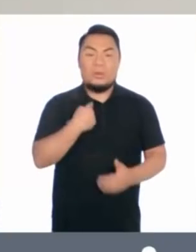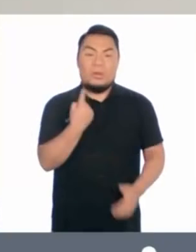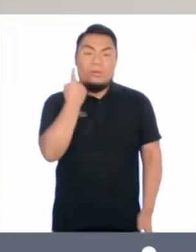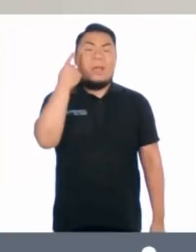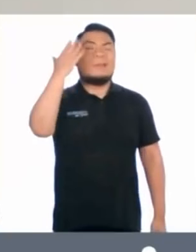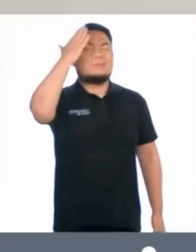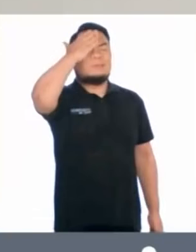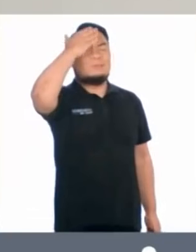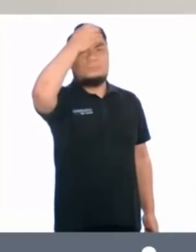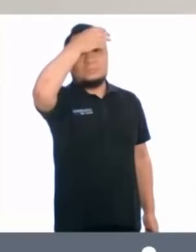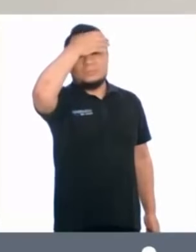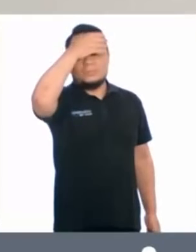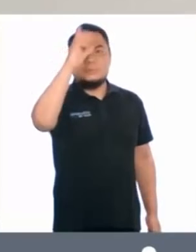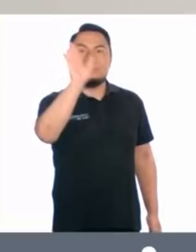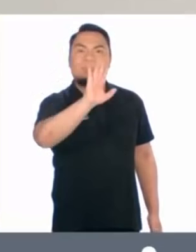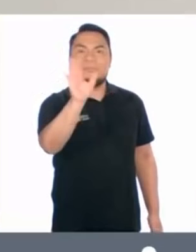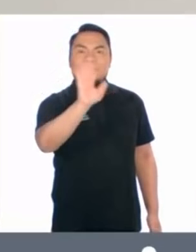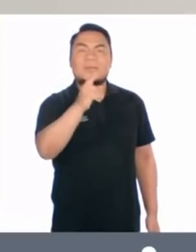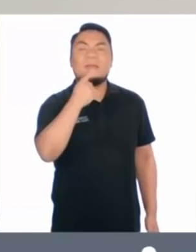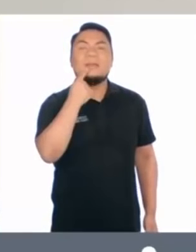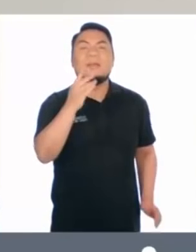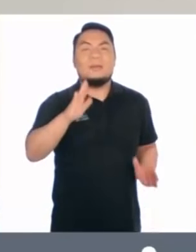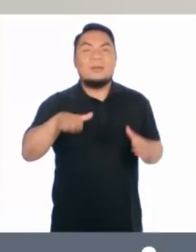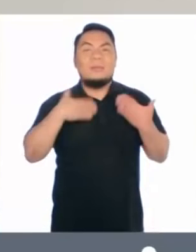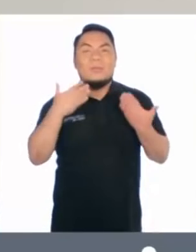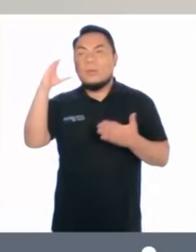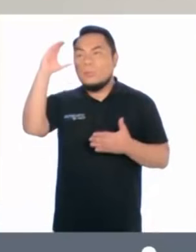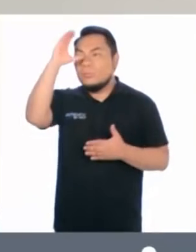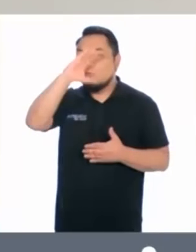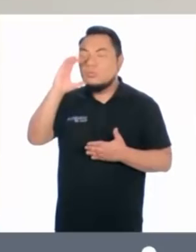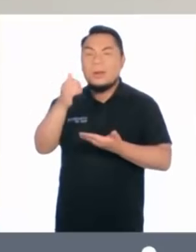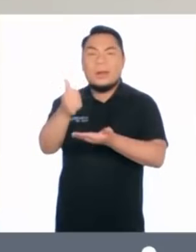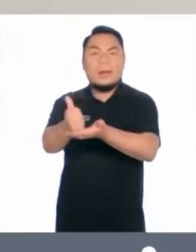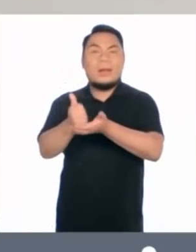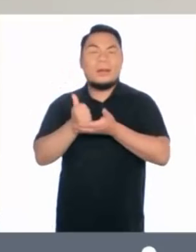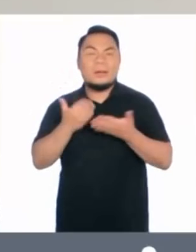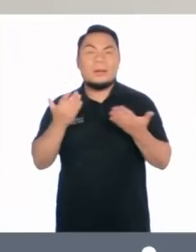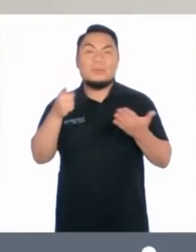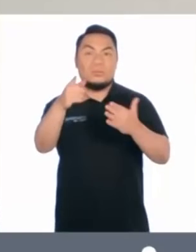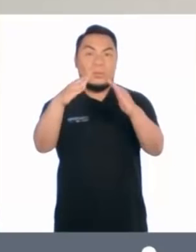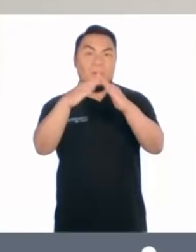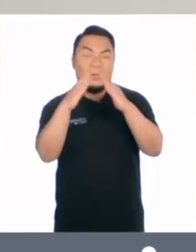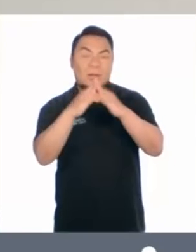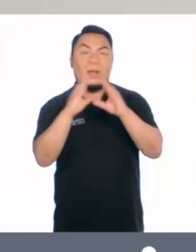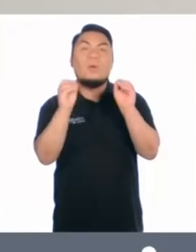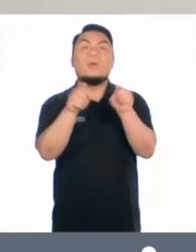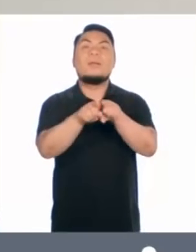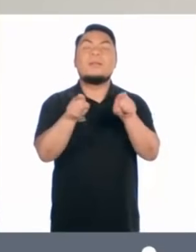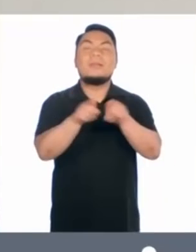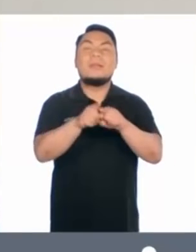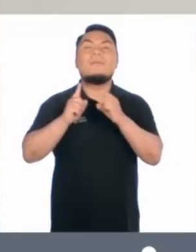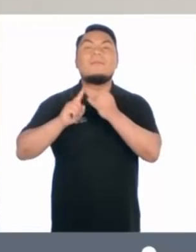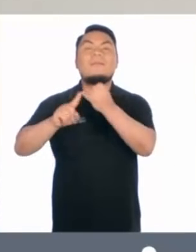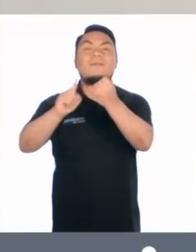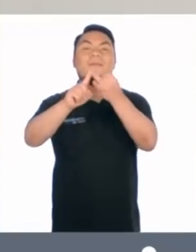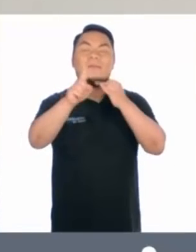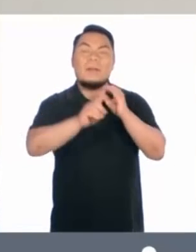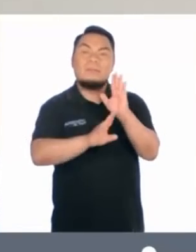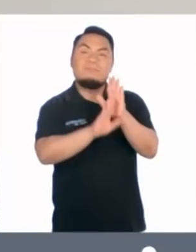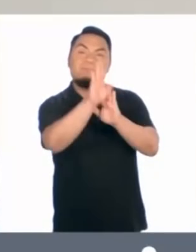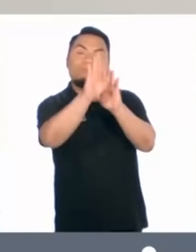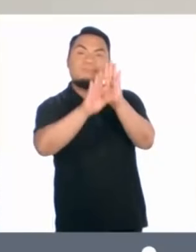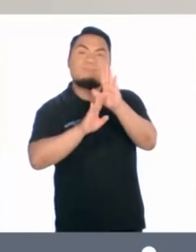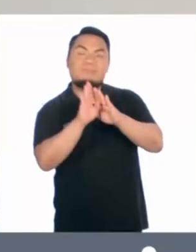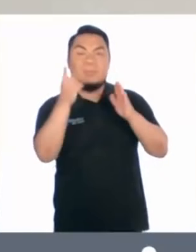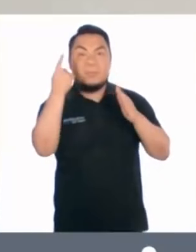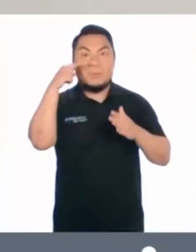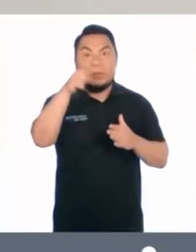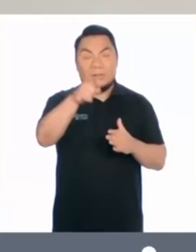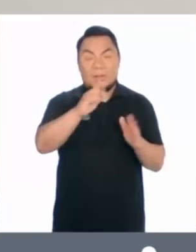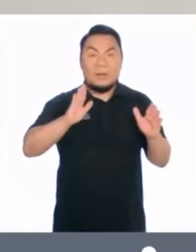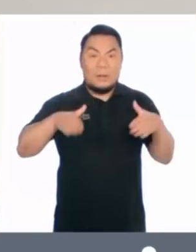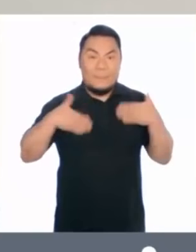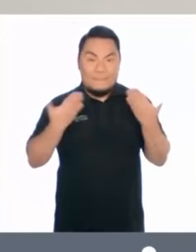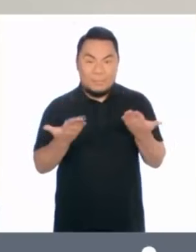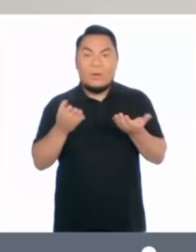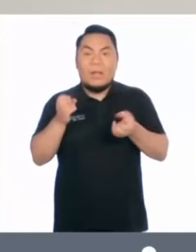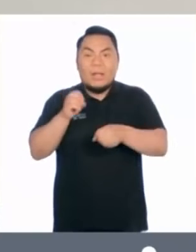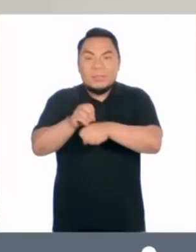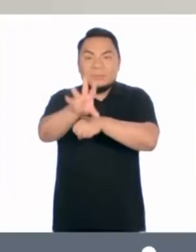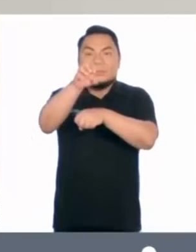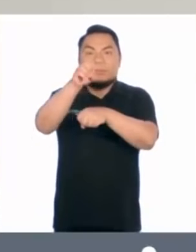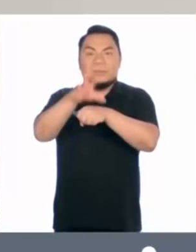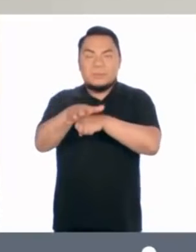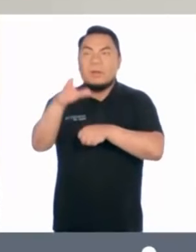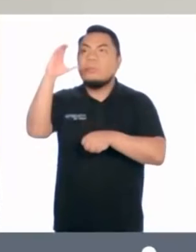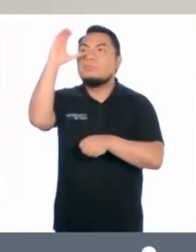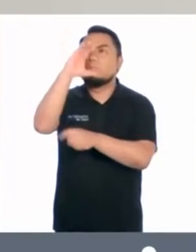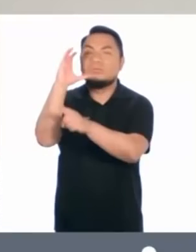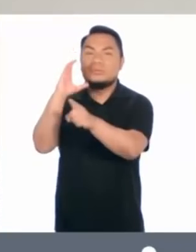Nadie nace sabiendo. Es por eso que podemos buscar ayuda en casa o también en diferentes emprendimientos para que nos puedan